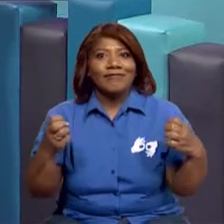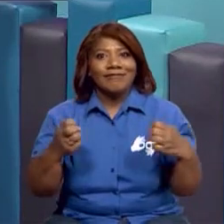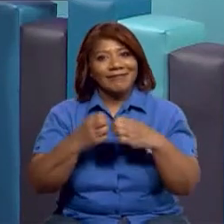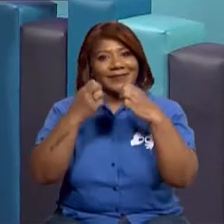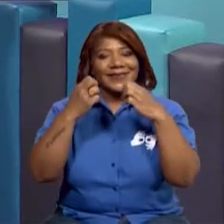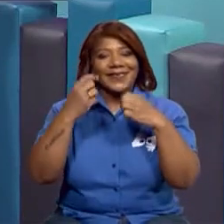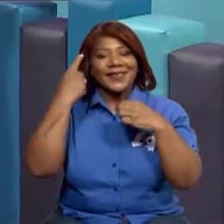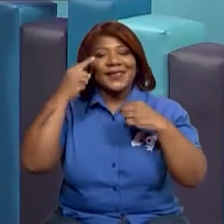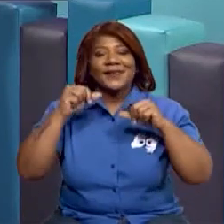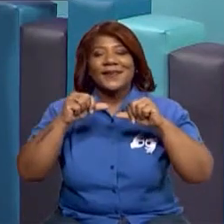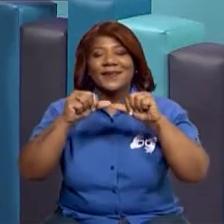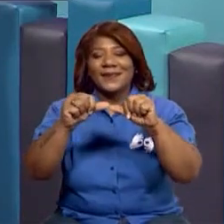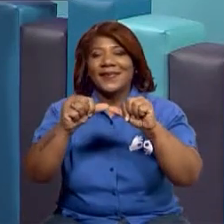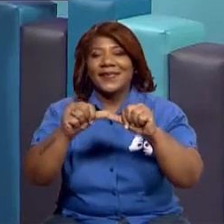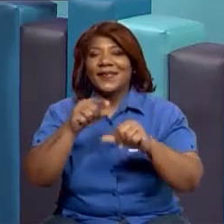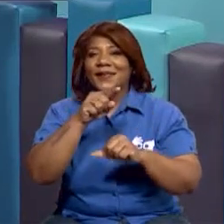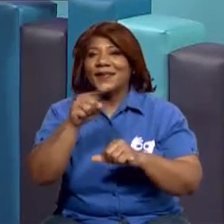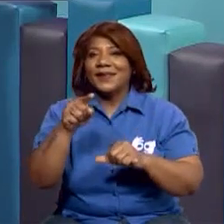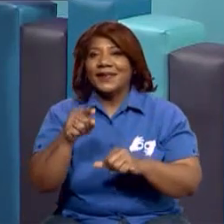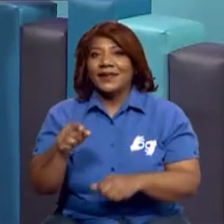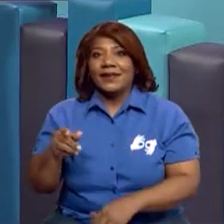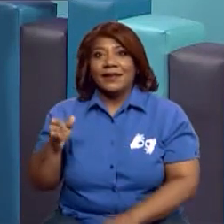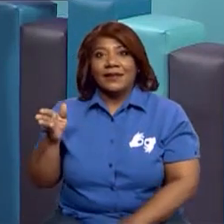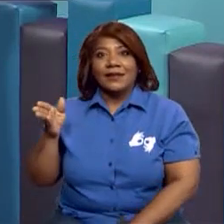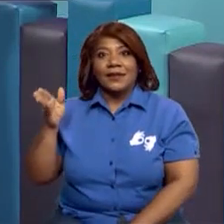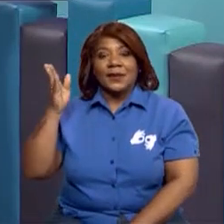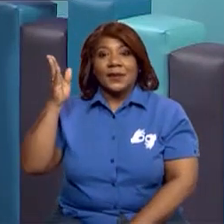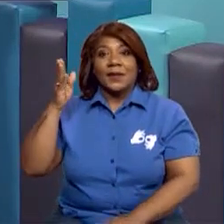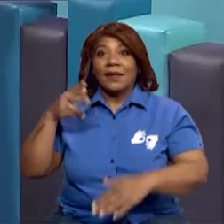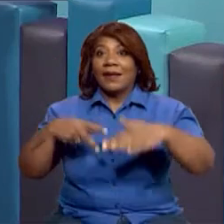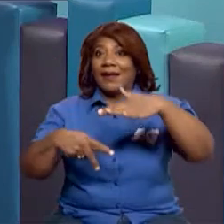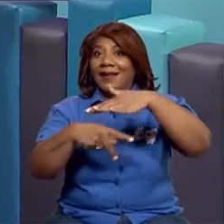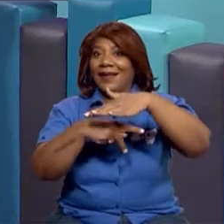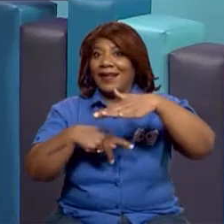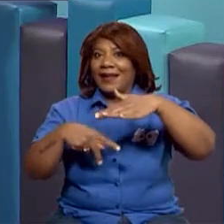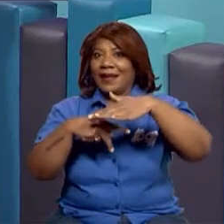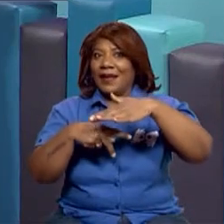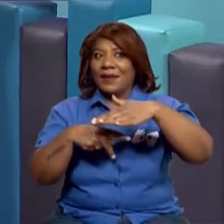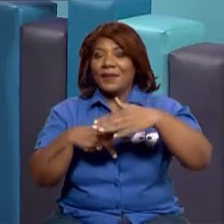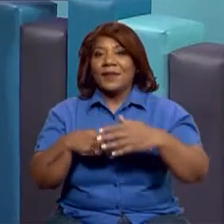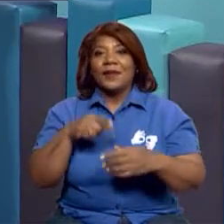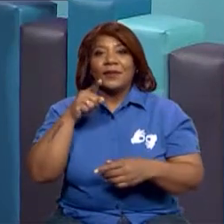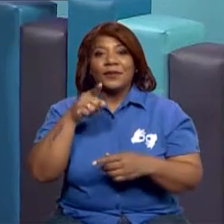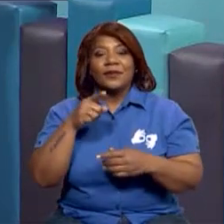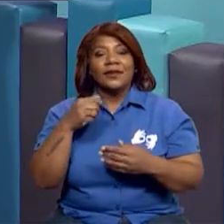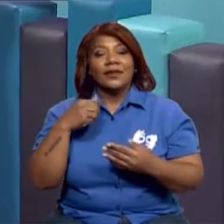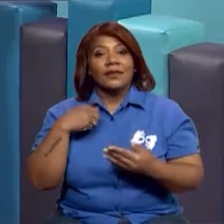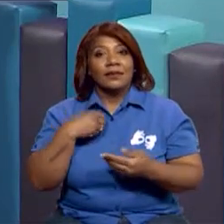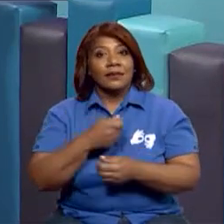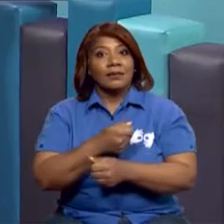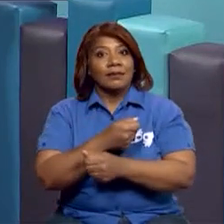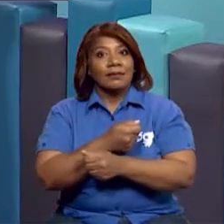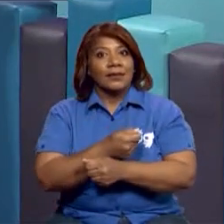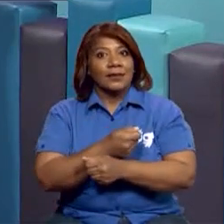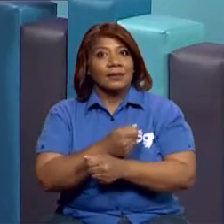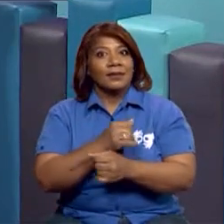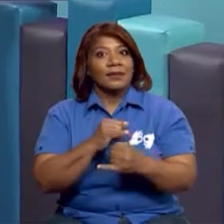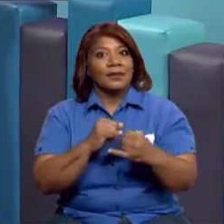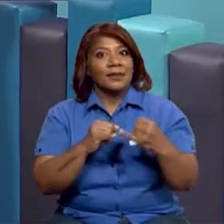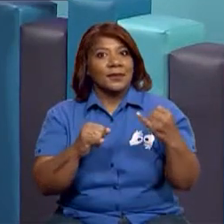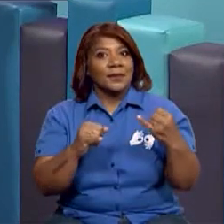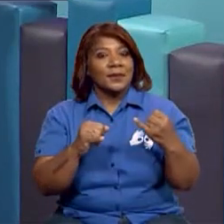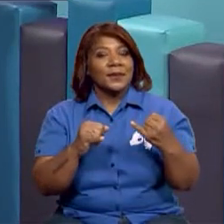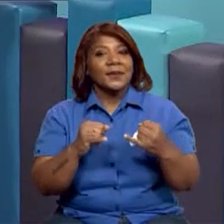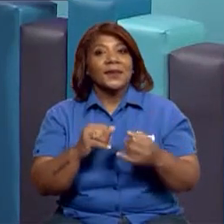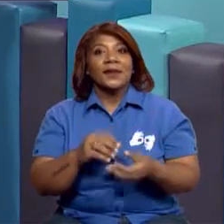Ustedes son los chicos más grandes de toda nuestra primaria y queremos que vayan bien preparados para lo que viene en los